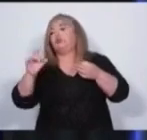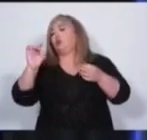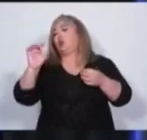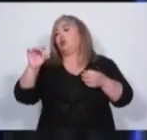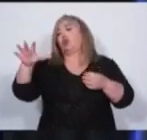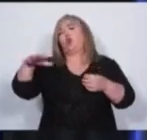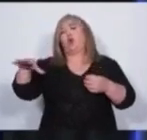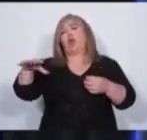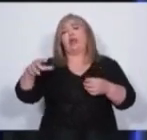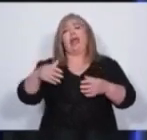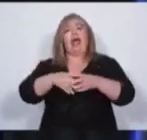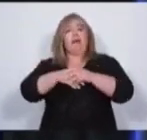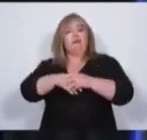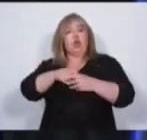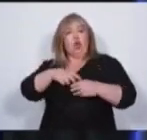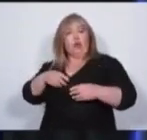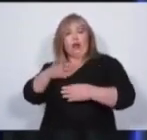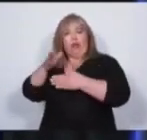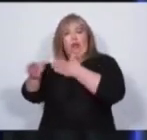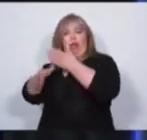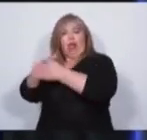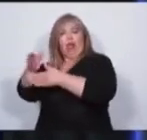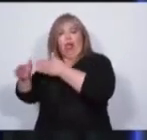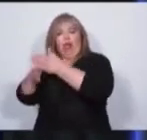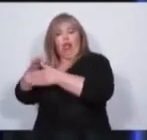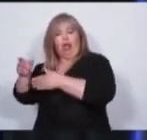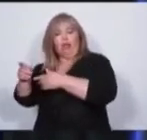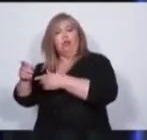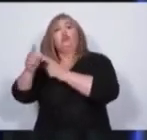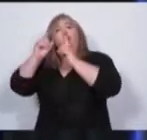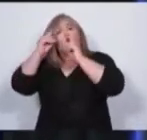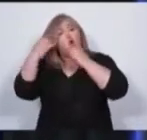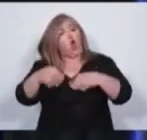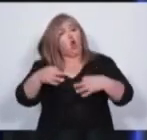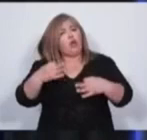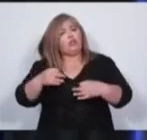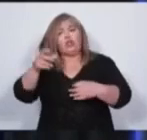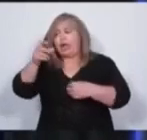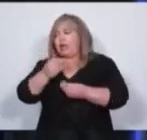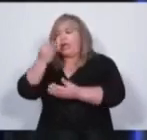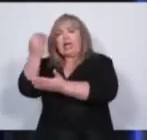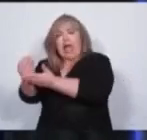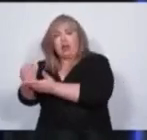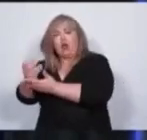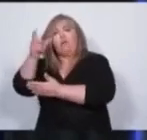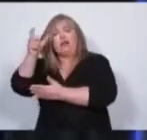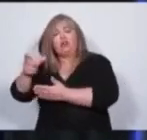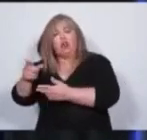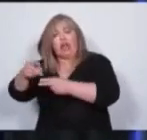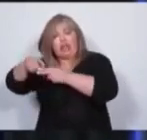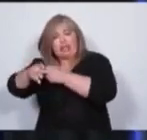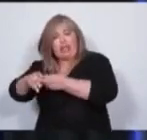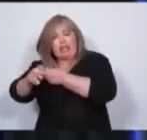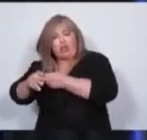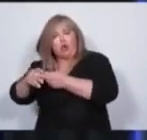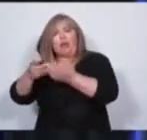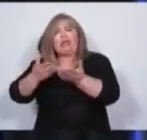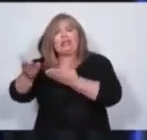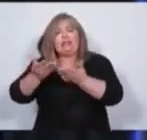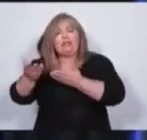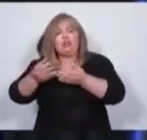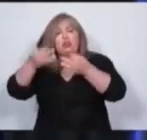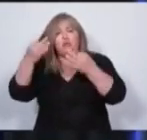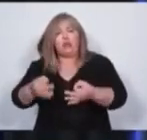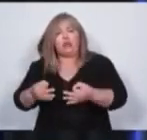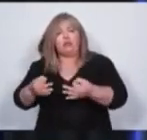amigos del gobernador, sino también donde hayan técnicos especializados para garantizar la prestación de servicios y la coherencia.